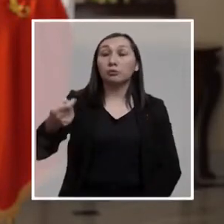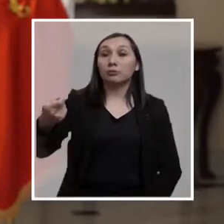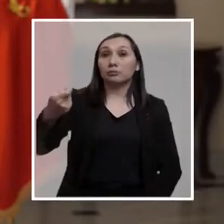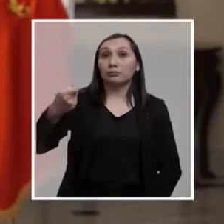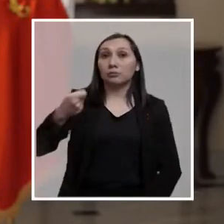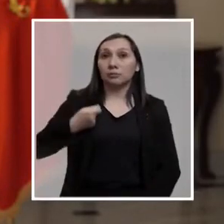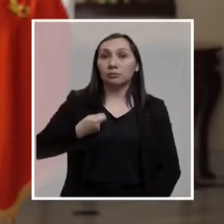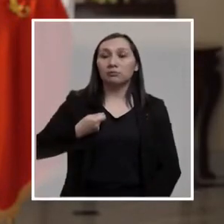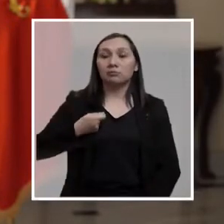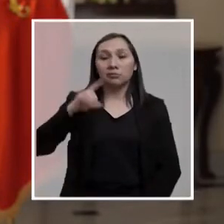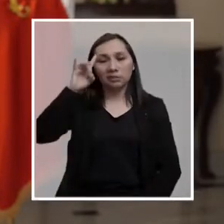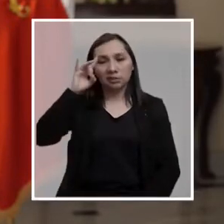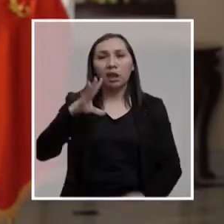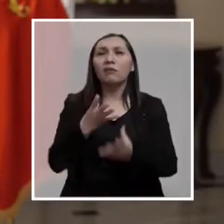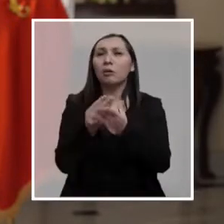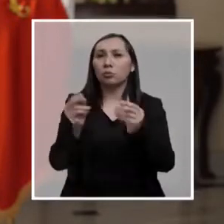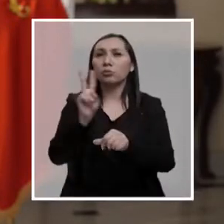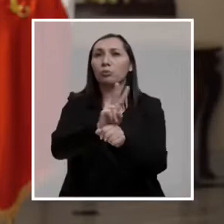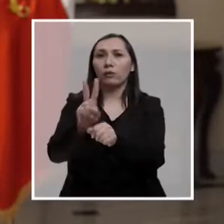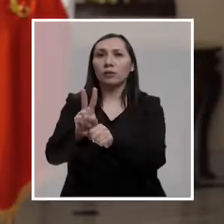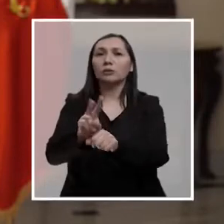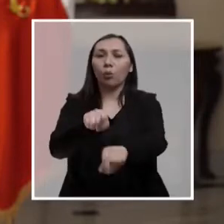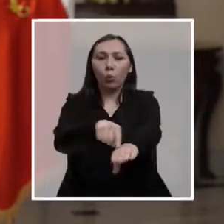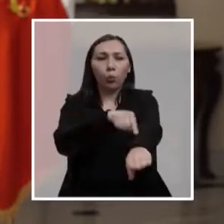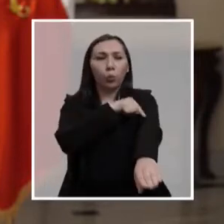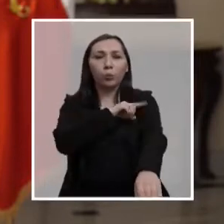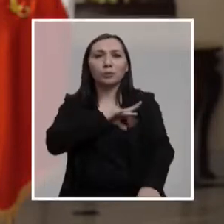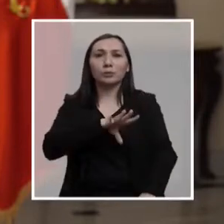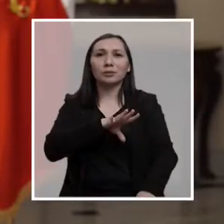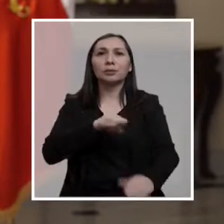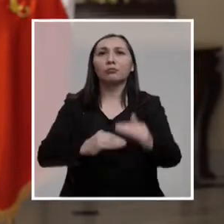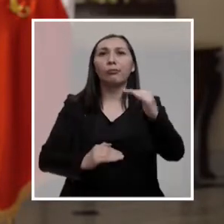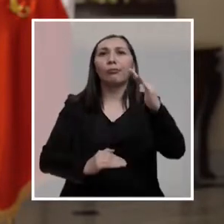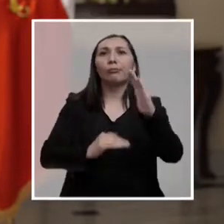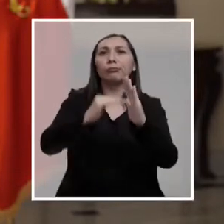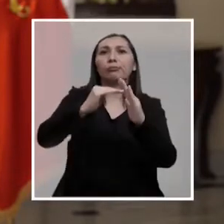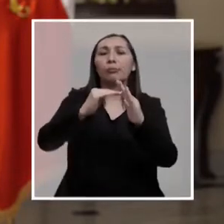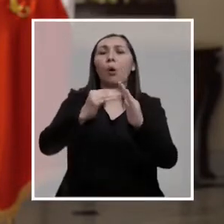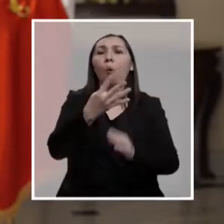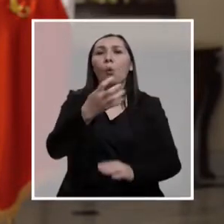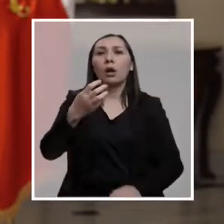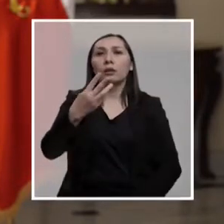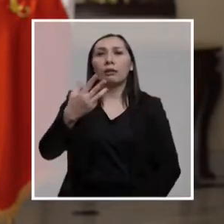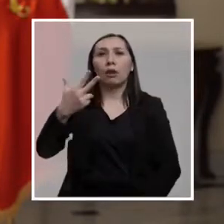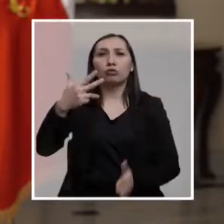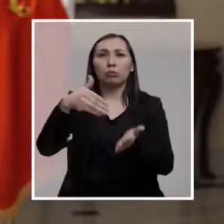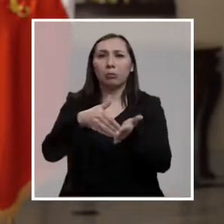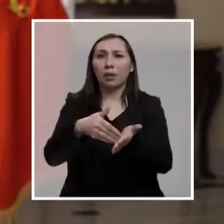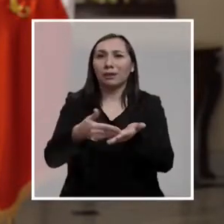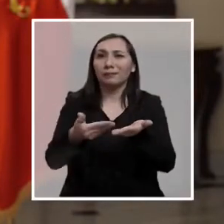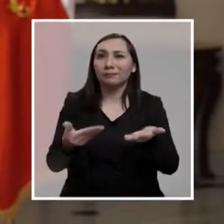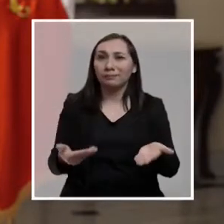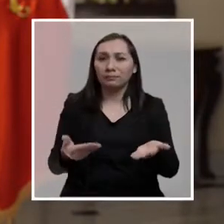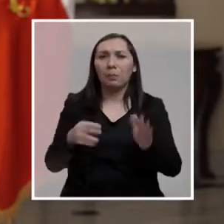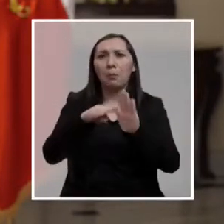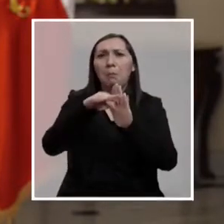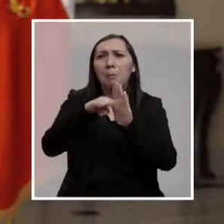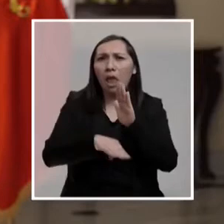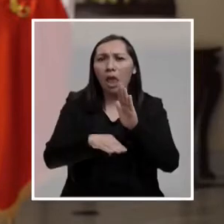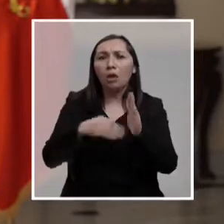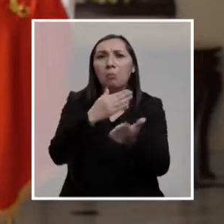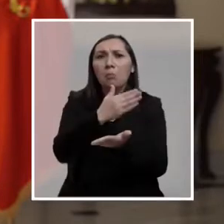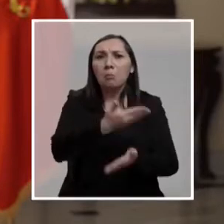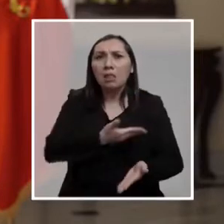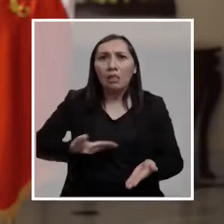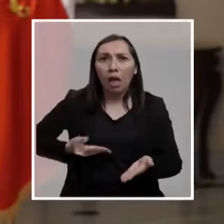y lo saben muchas profesoras a lo largo de Chile, que no supera los 438 mil. Esto es menos de la